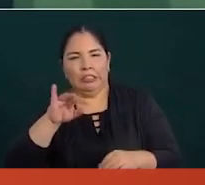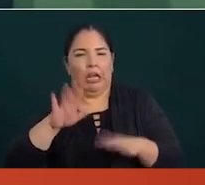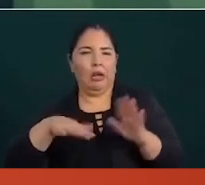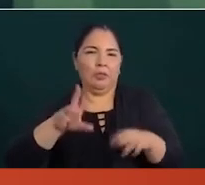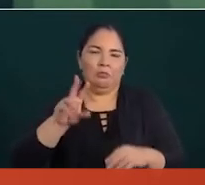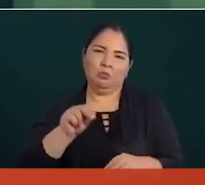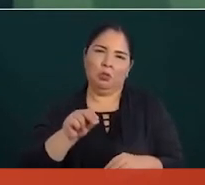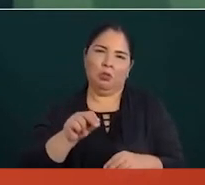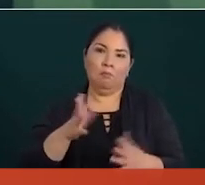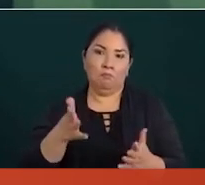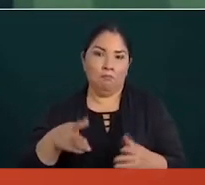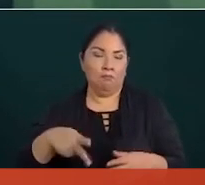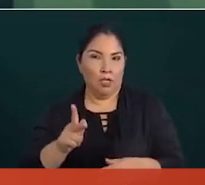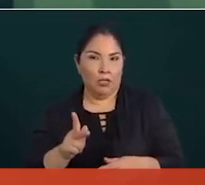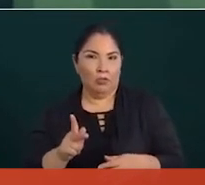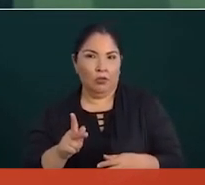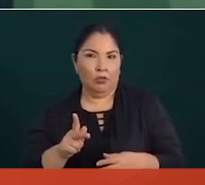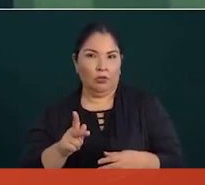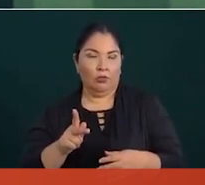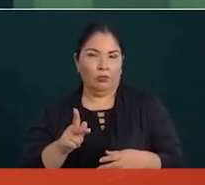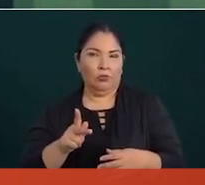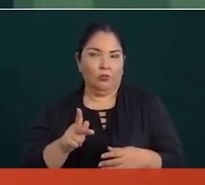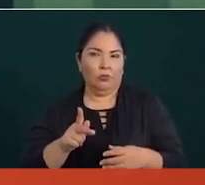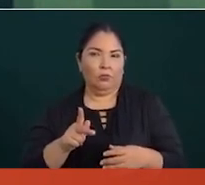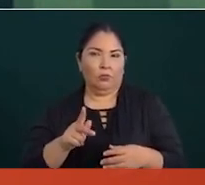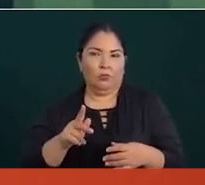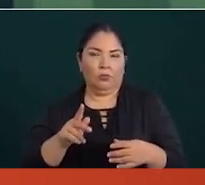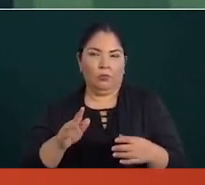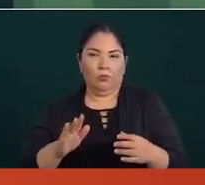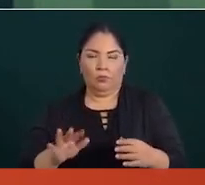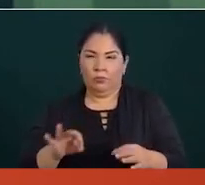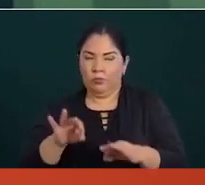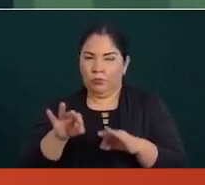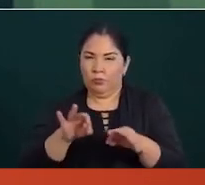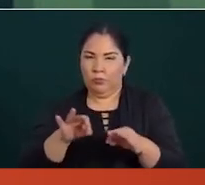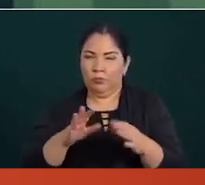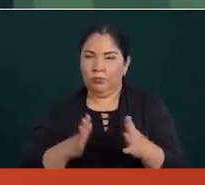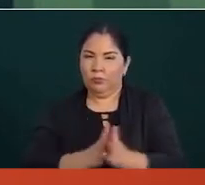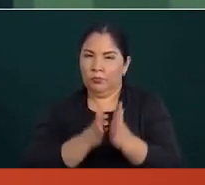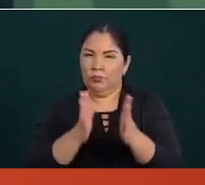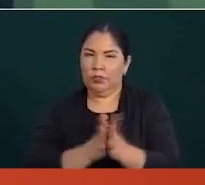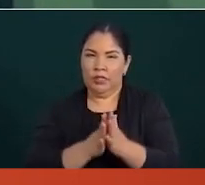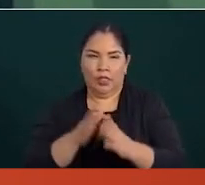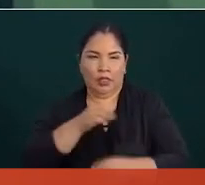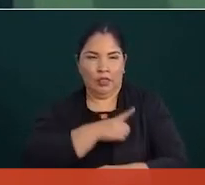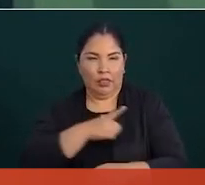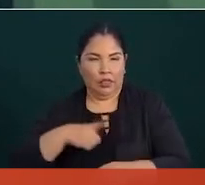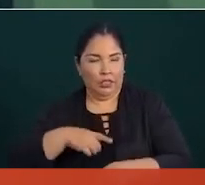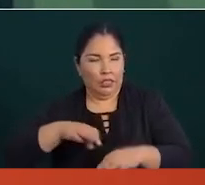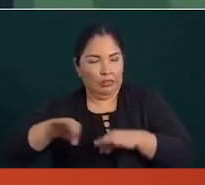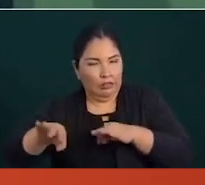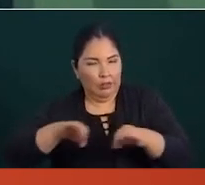Pero la democracia se tiene que ejercitar siempre,